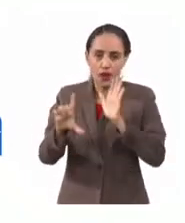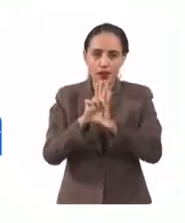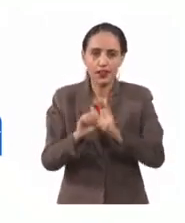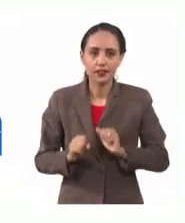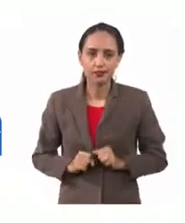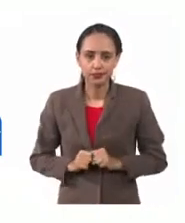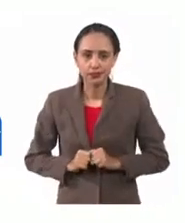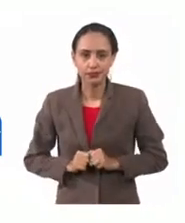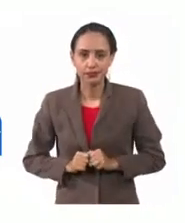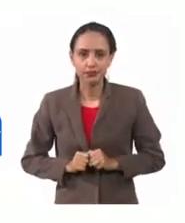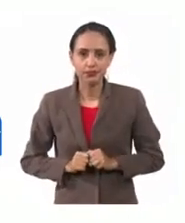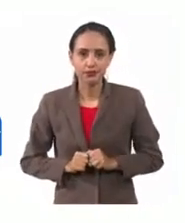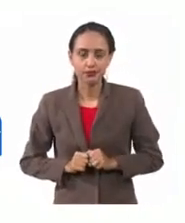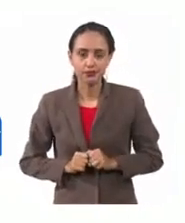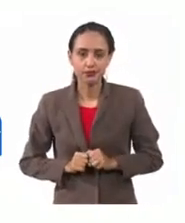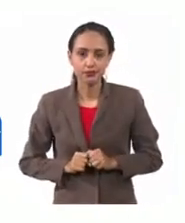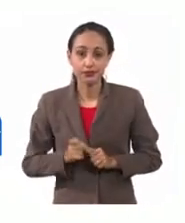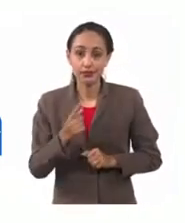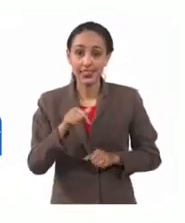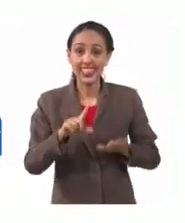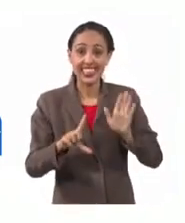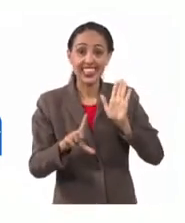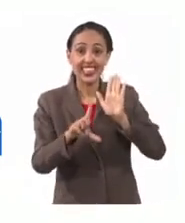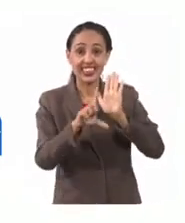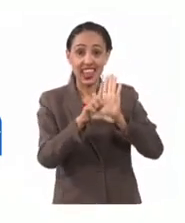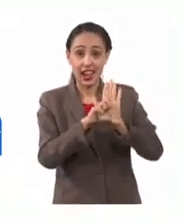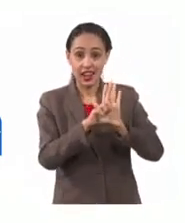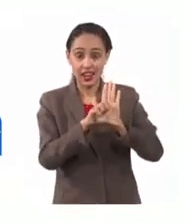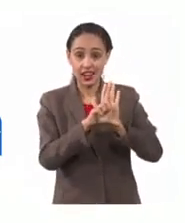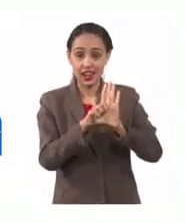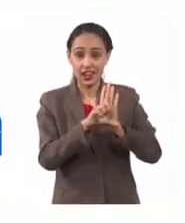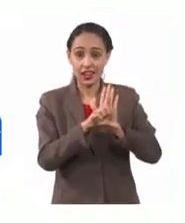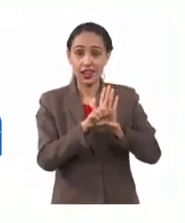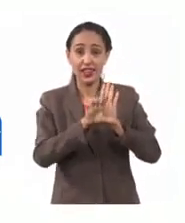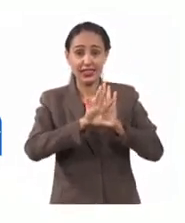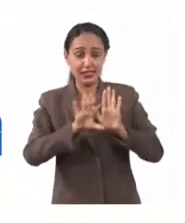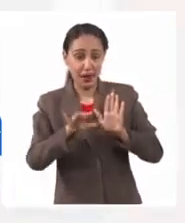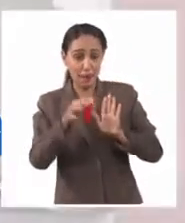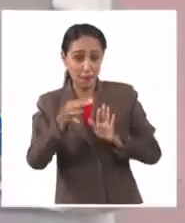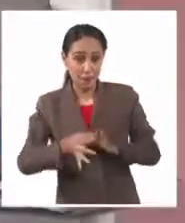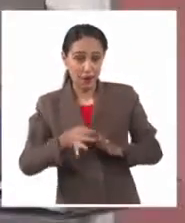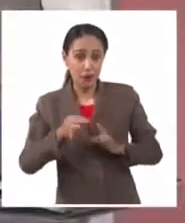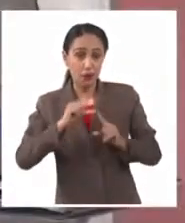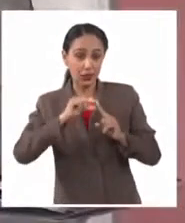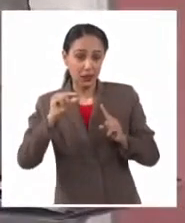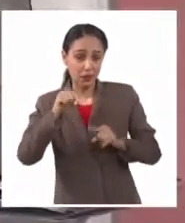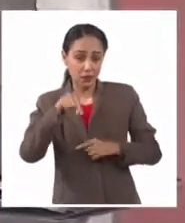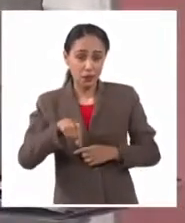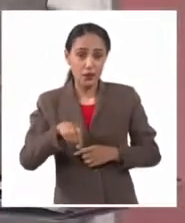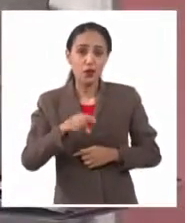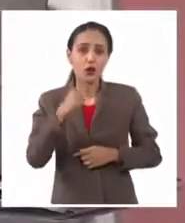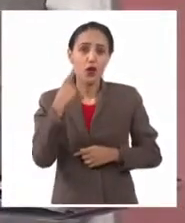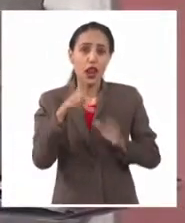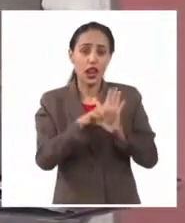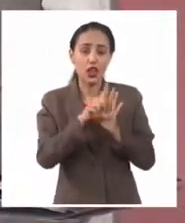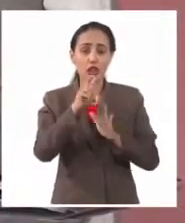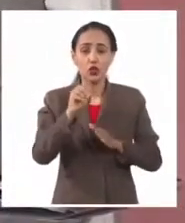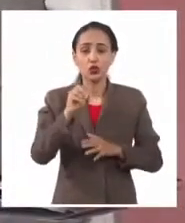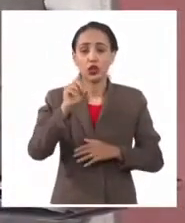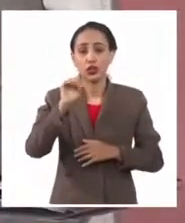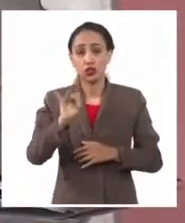Esta es una norma que deroga la ya bien conocida 206, 207 del 2014.